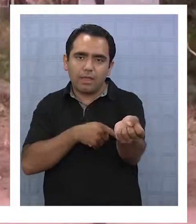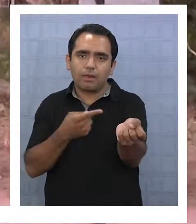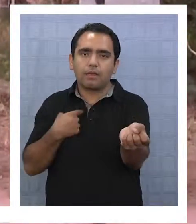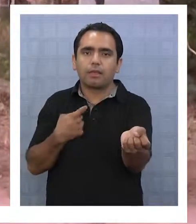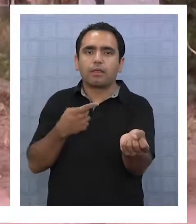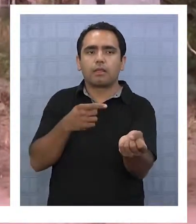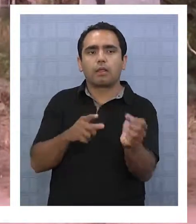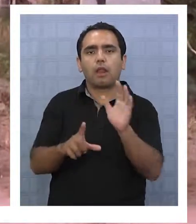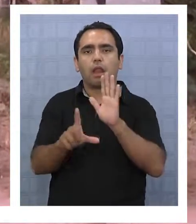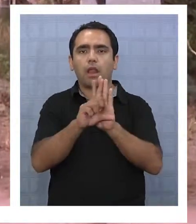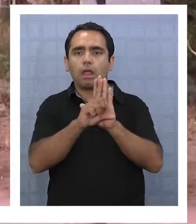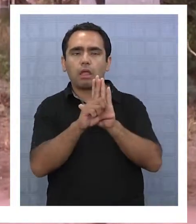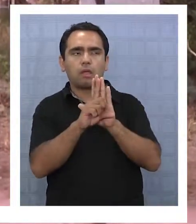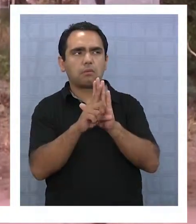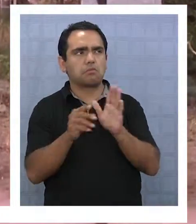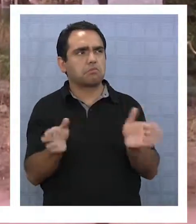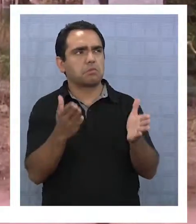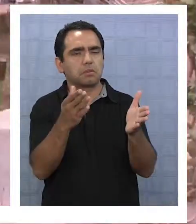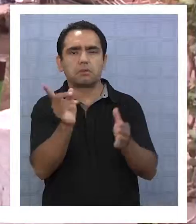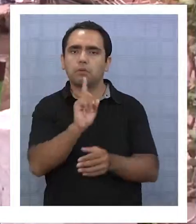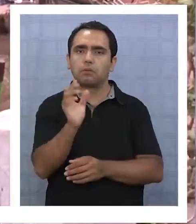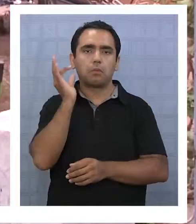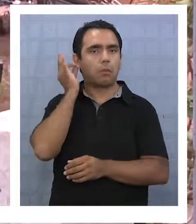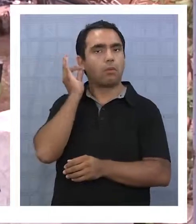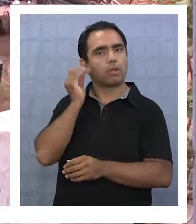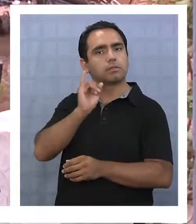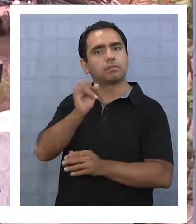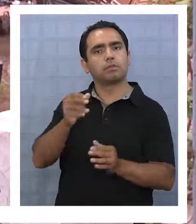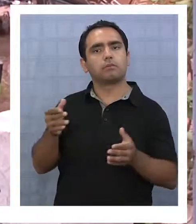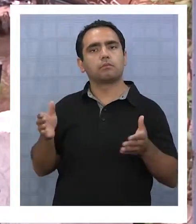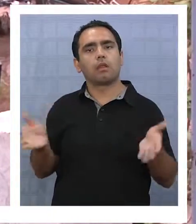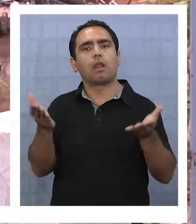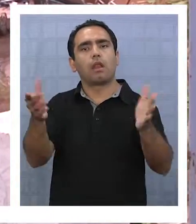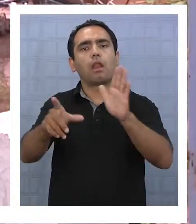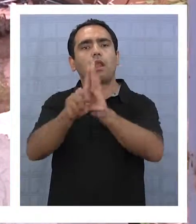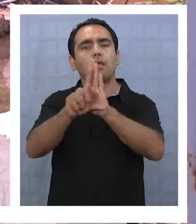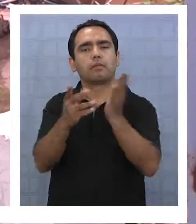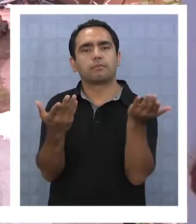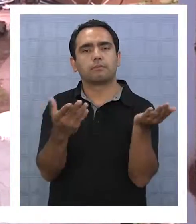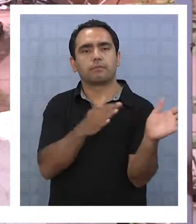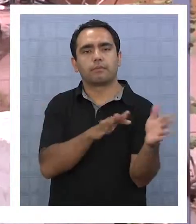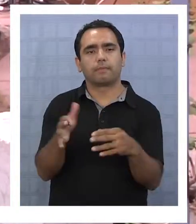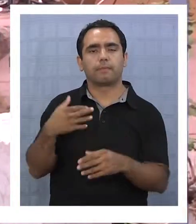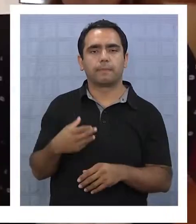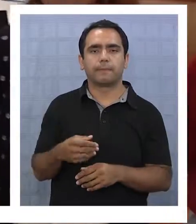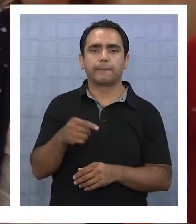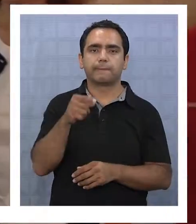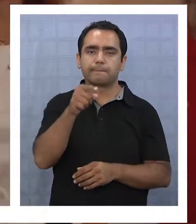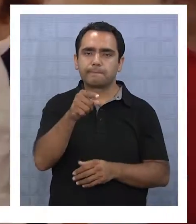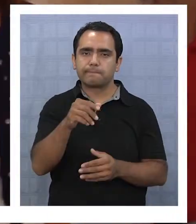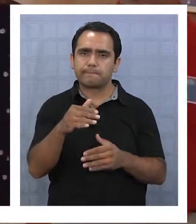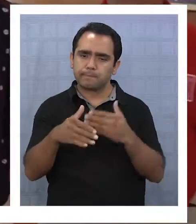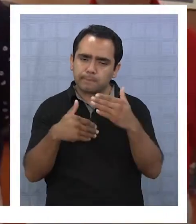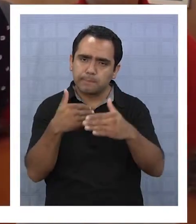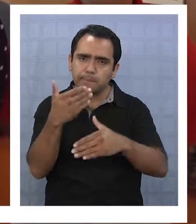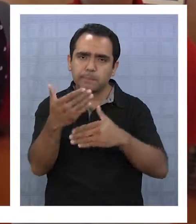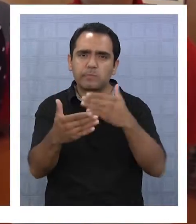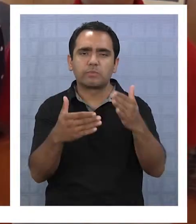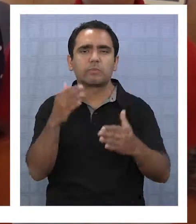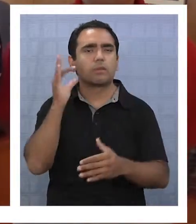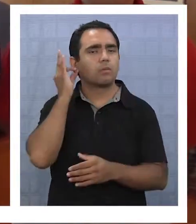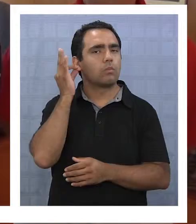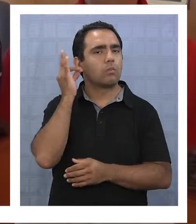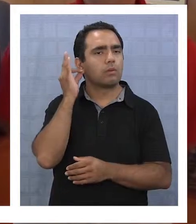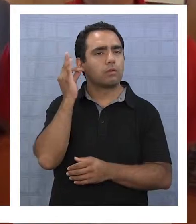promover este tipo de leyes, pero sí la mujer, insisto, por una razón natural, biológica, de género. Como un gran paso en la